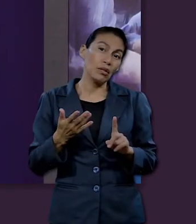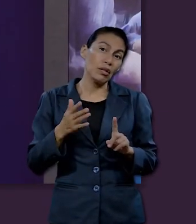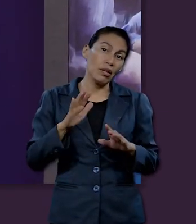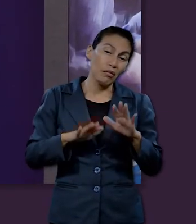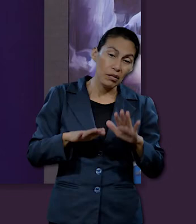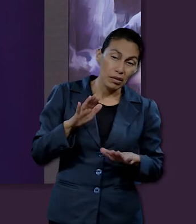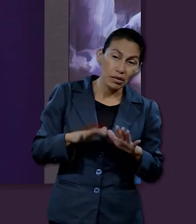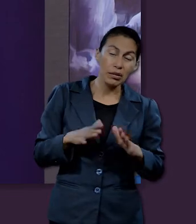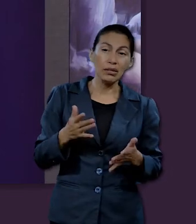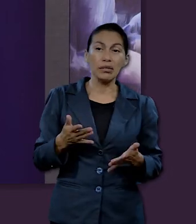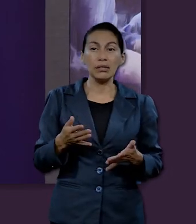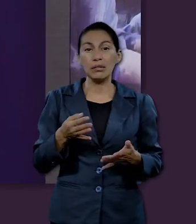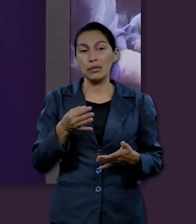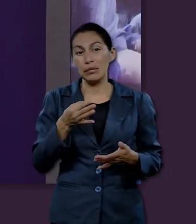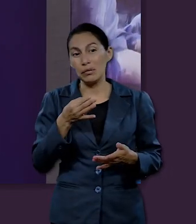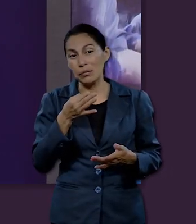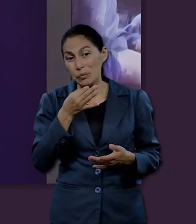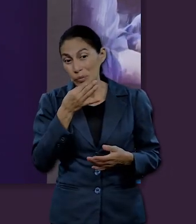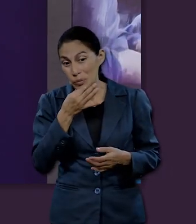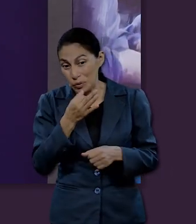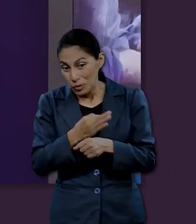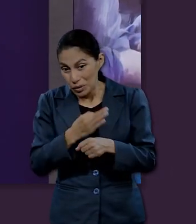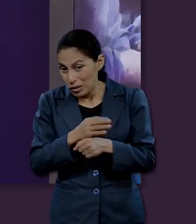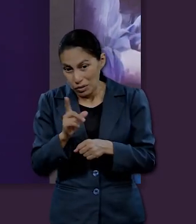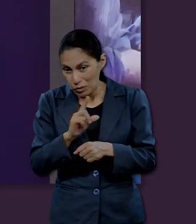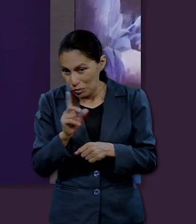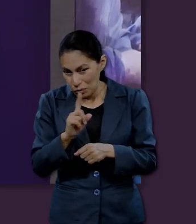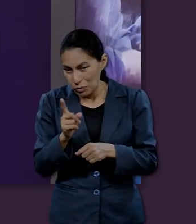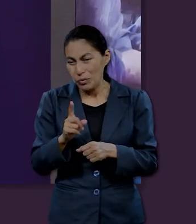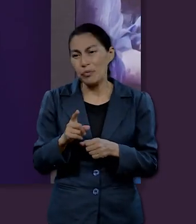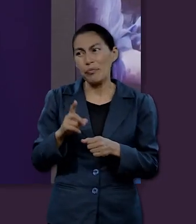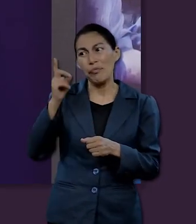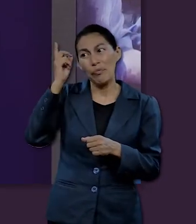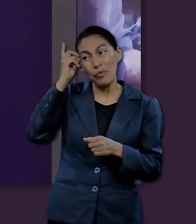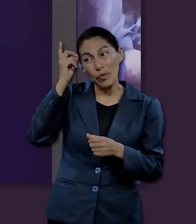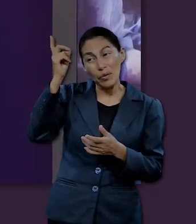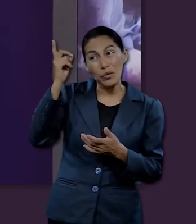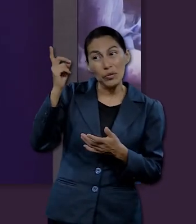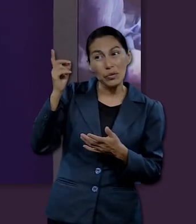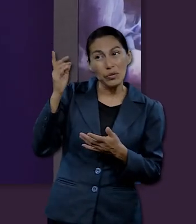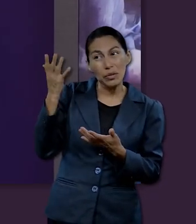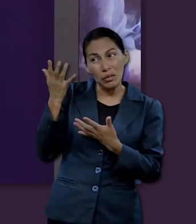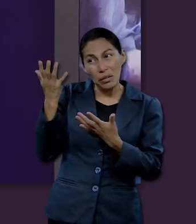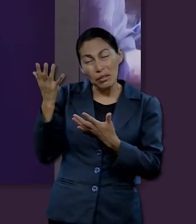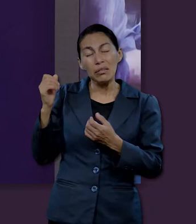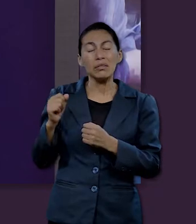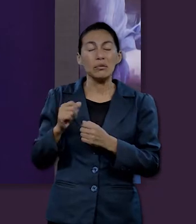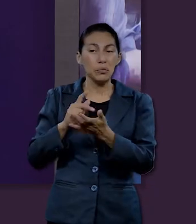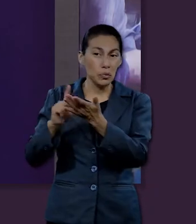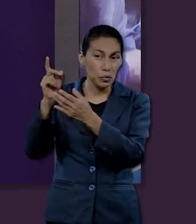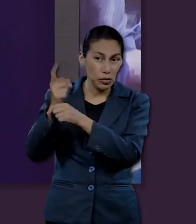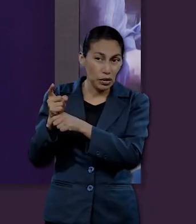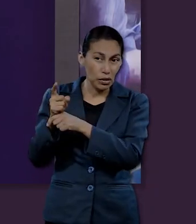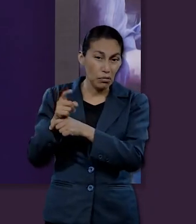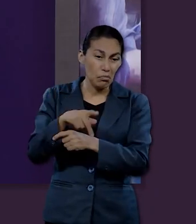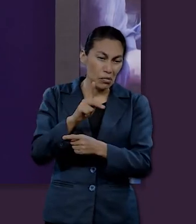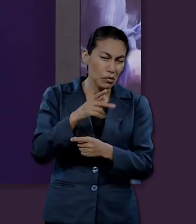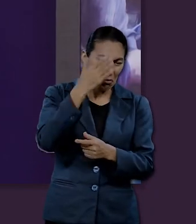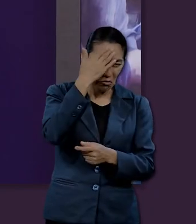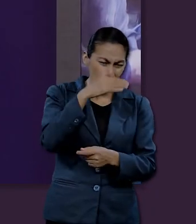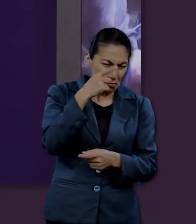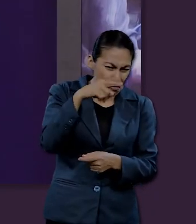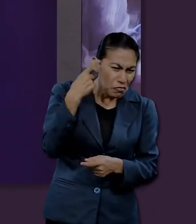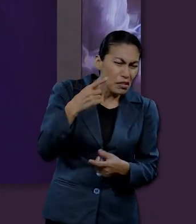muchas veces nosotros mismos, bueno, no es el momento, está obrando, pero realmente es muy fácil